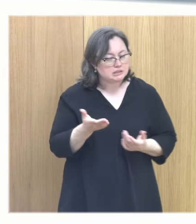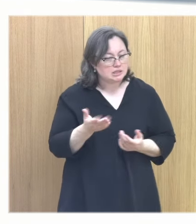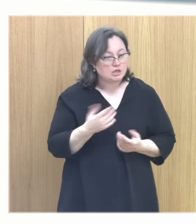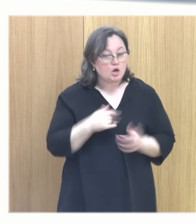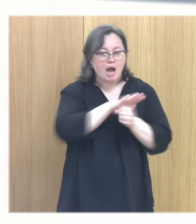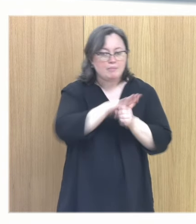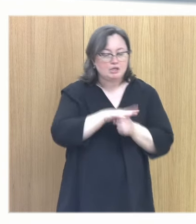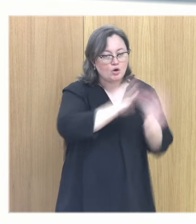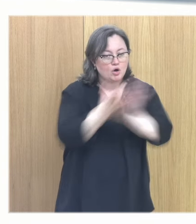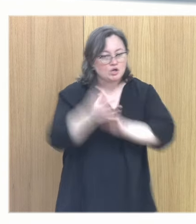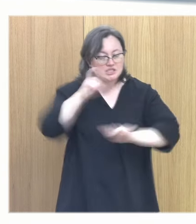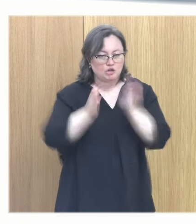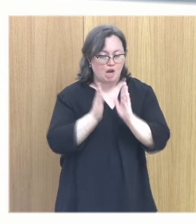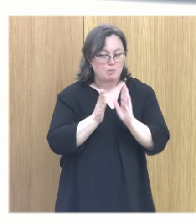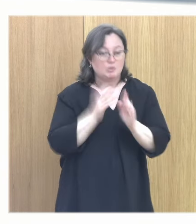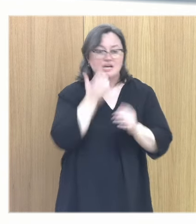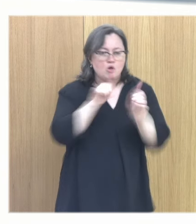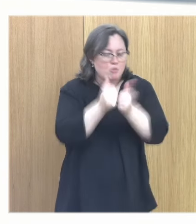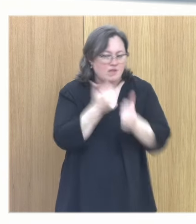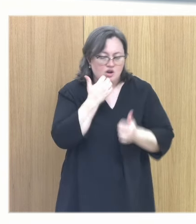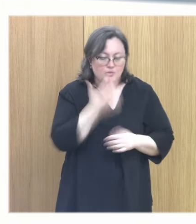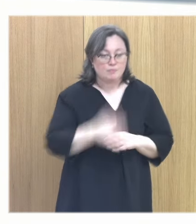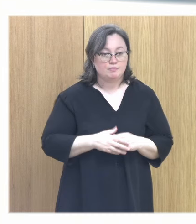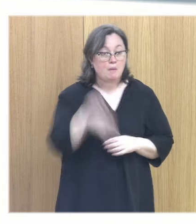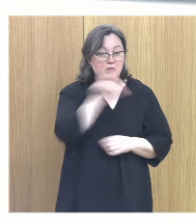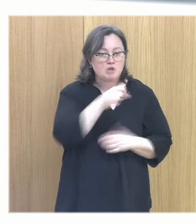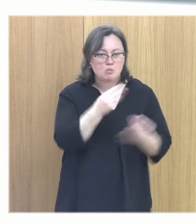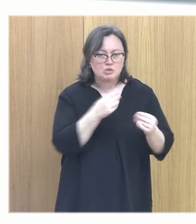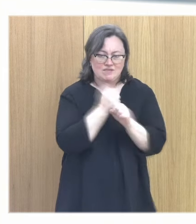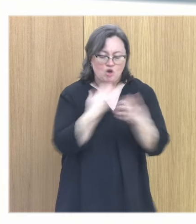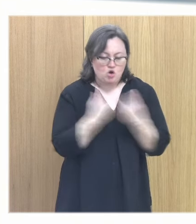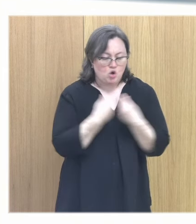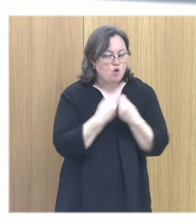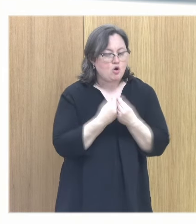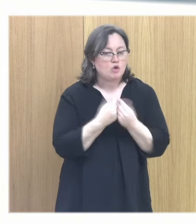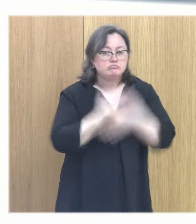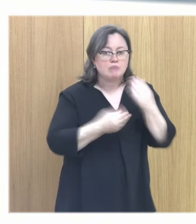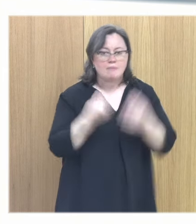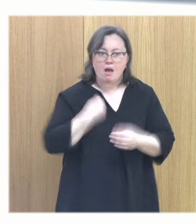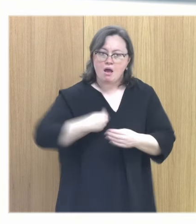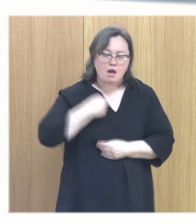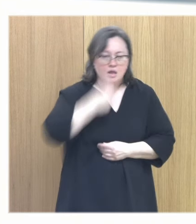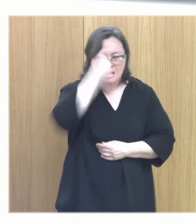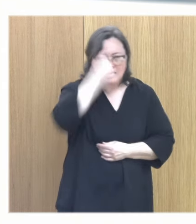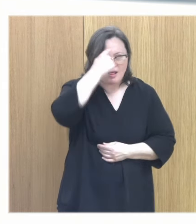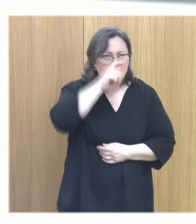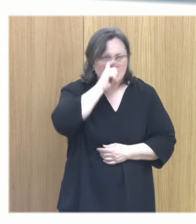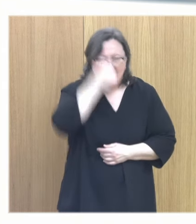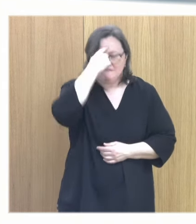ámbito psicoterapéutico con un ejemplo muy concreto. Hay muchas personas con las que yo trabajo que me preguntan y que están obsesionadas con recordar